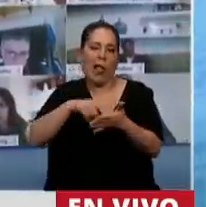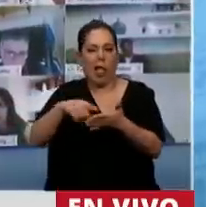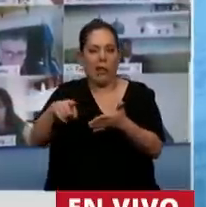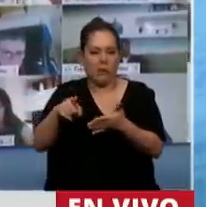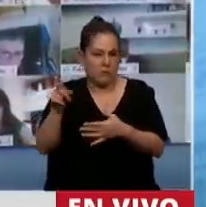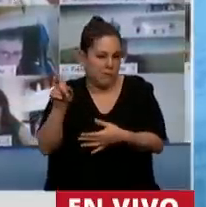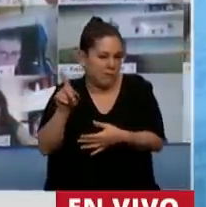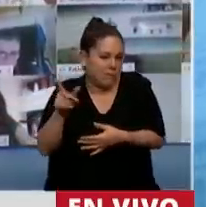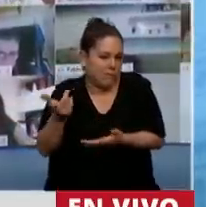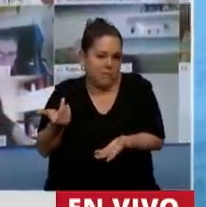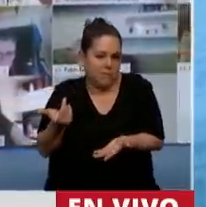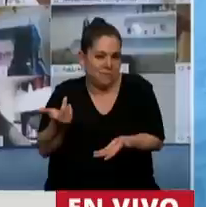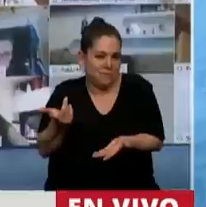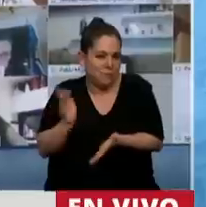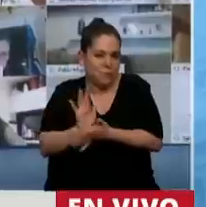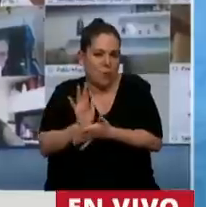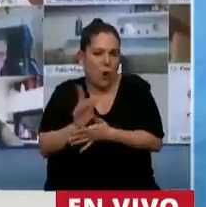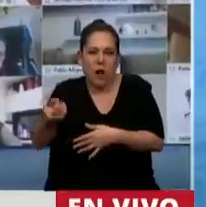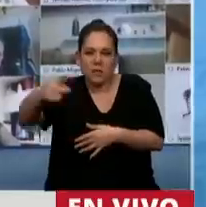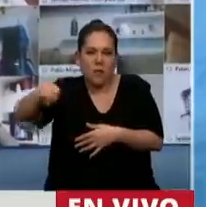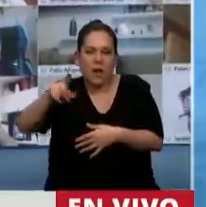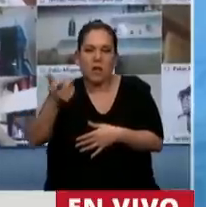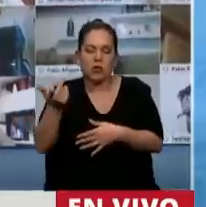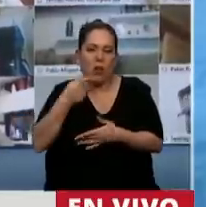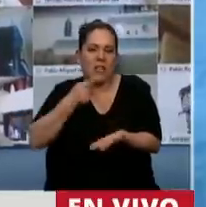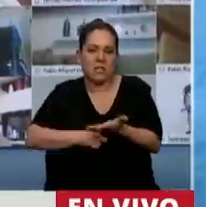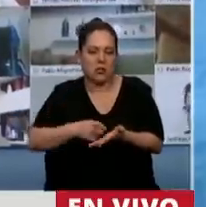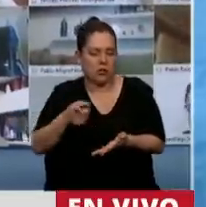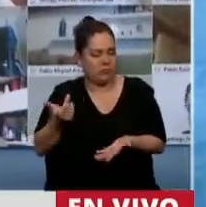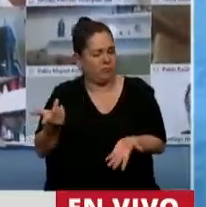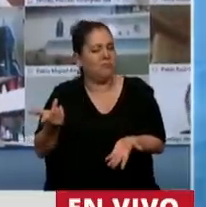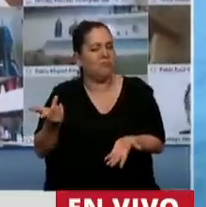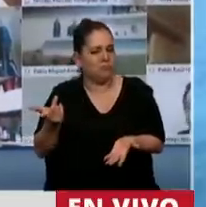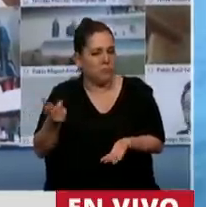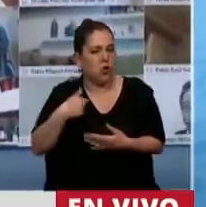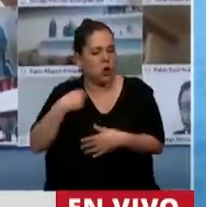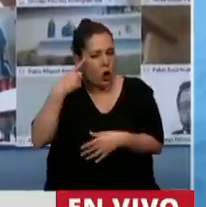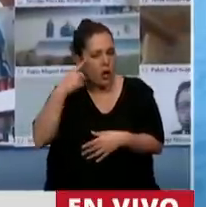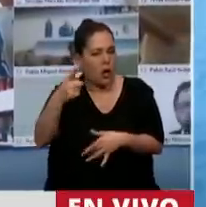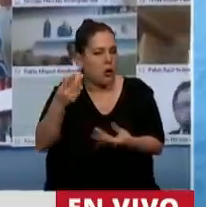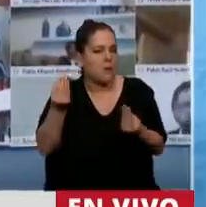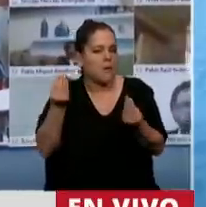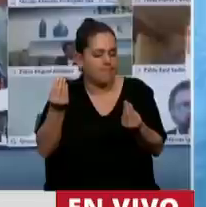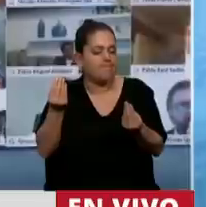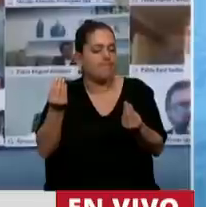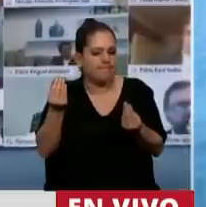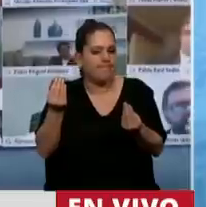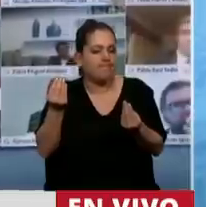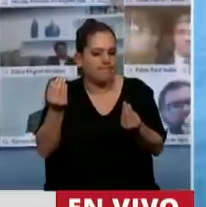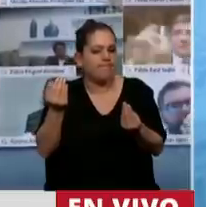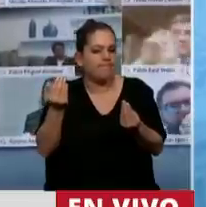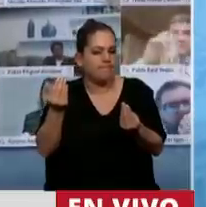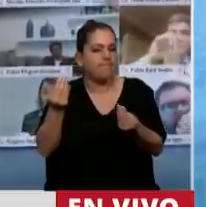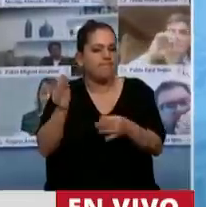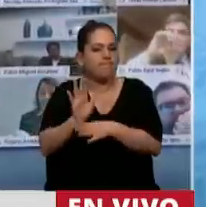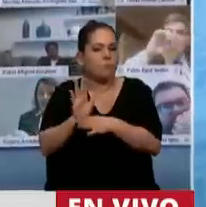que queremos discutir en el Congreso. Y yo creo que evidentemente parten de una